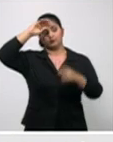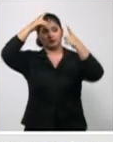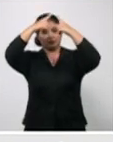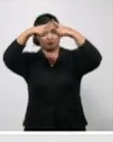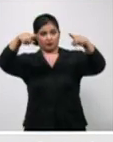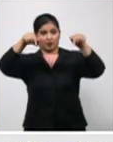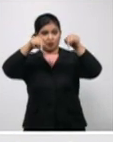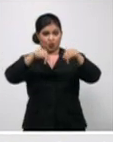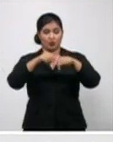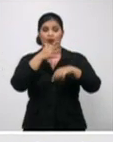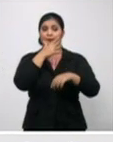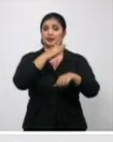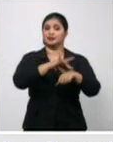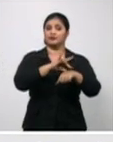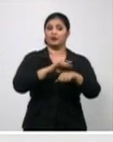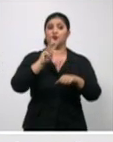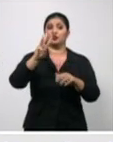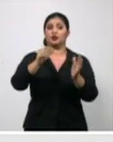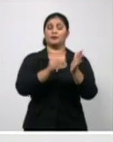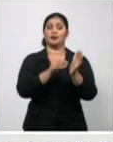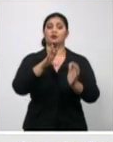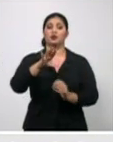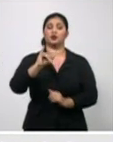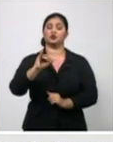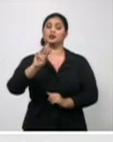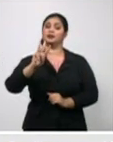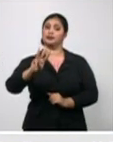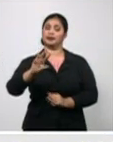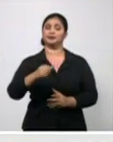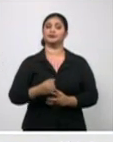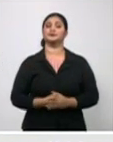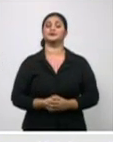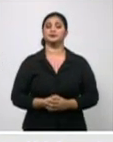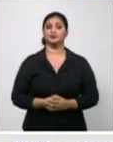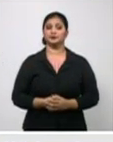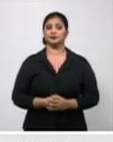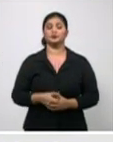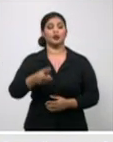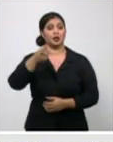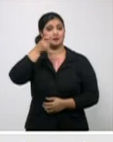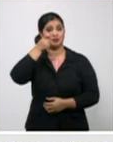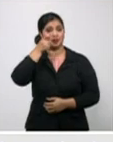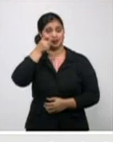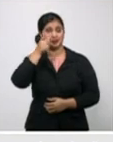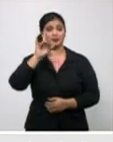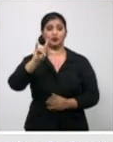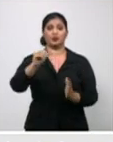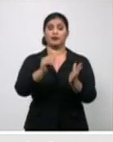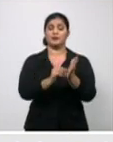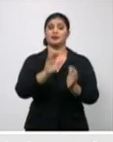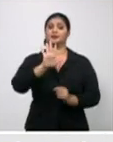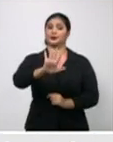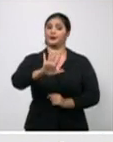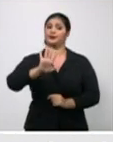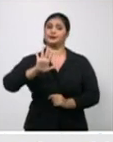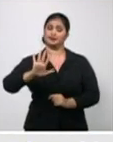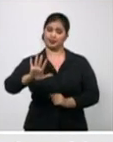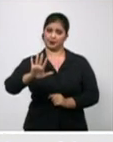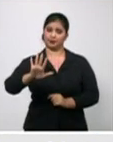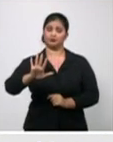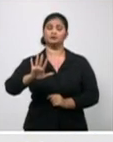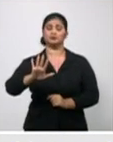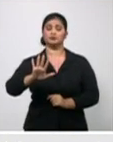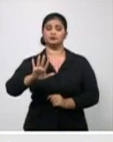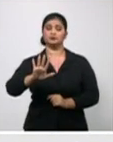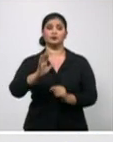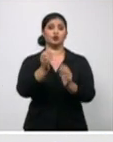.463, en vigilancia 9.055, y confirmados